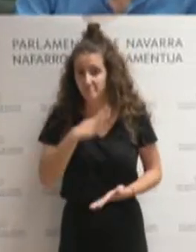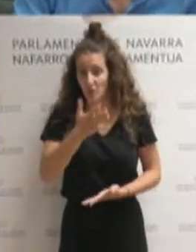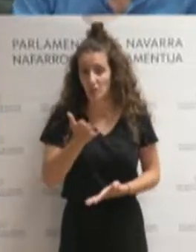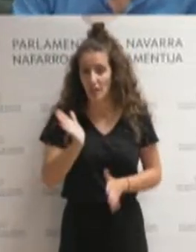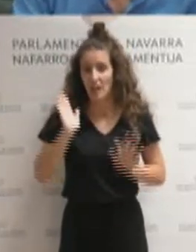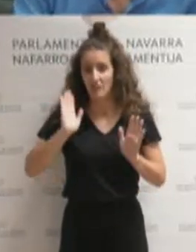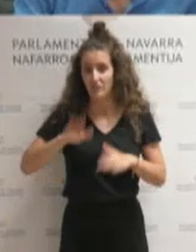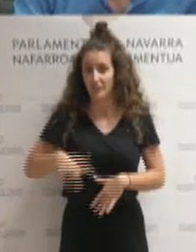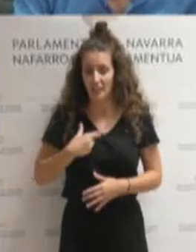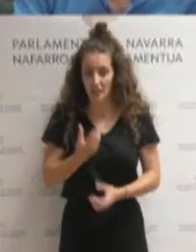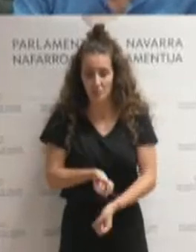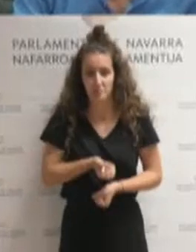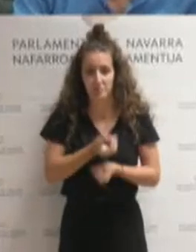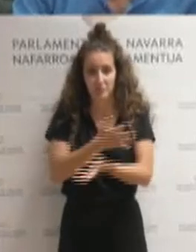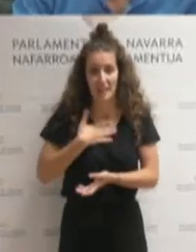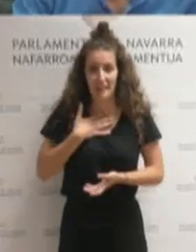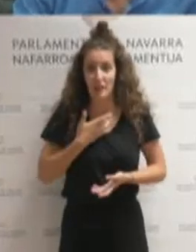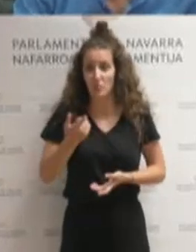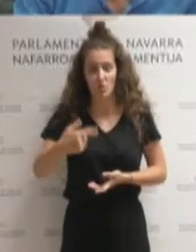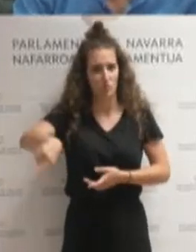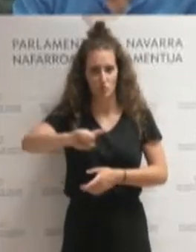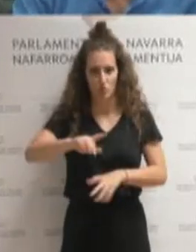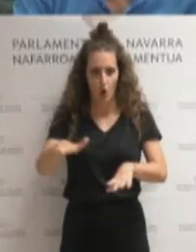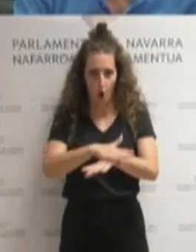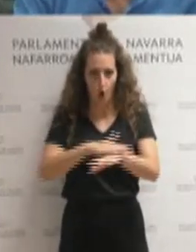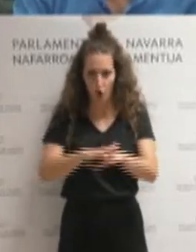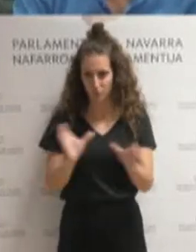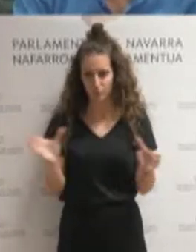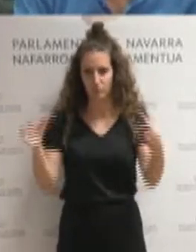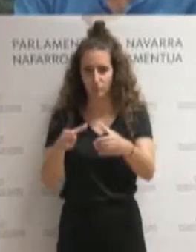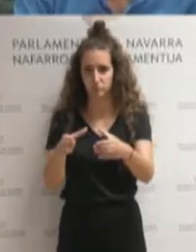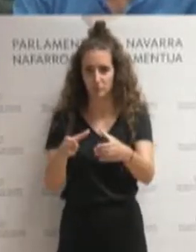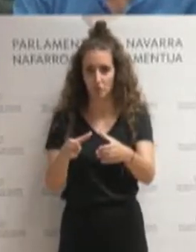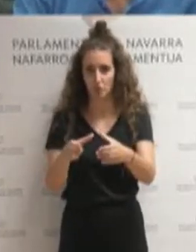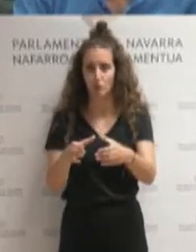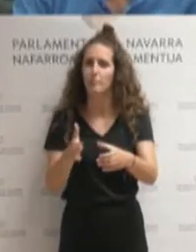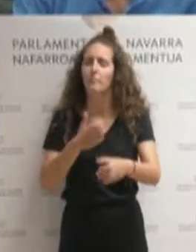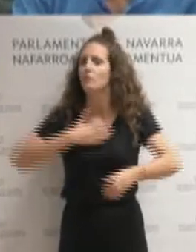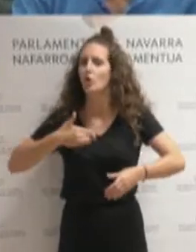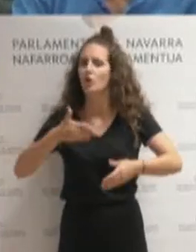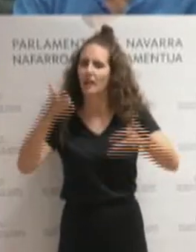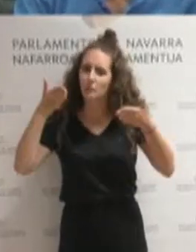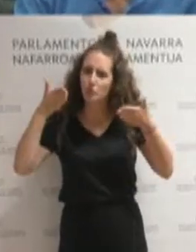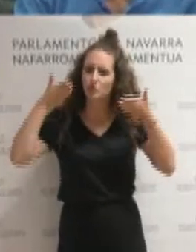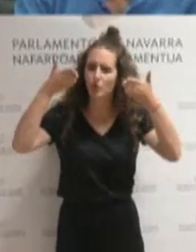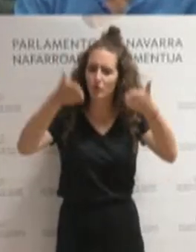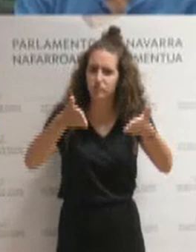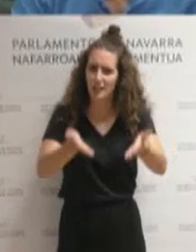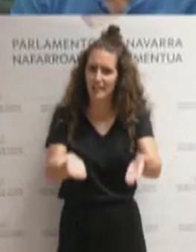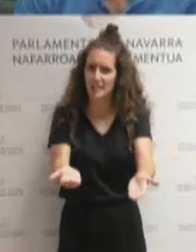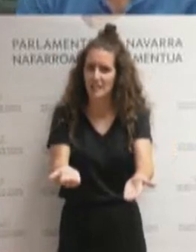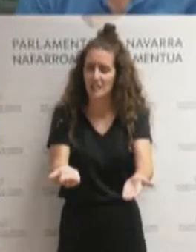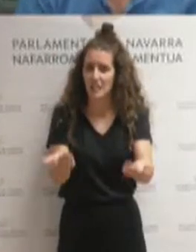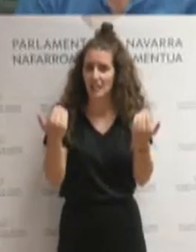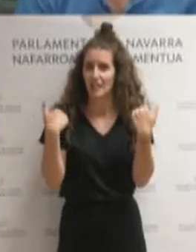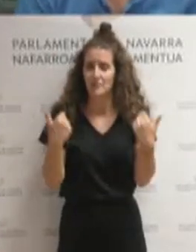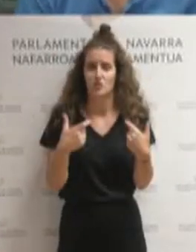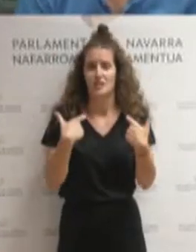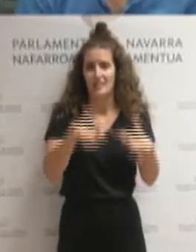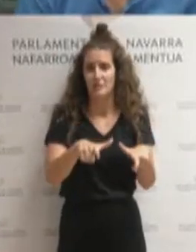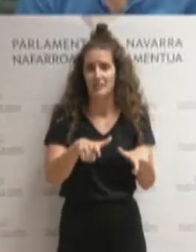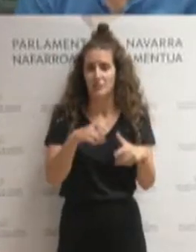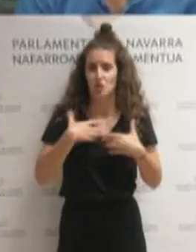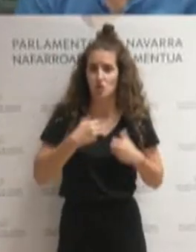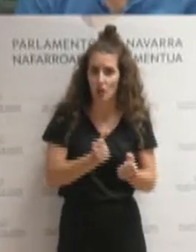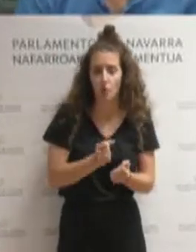manifestar hoy aquí va dirigido al conjunto del Gobierno, porque no queremos cargar las tintas exclusivamente en el Departamento de Salud. Yo no